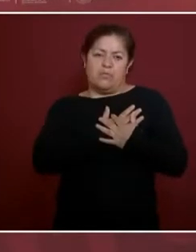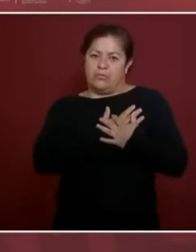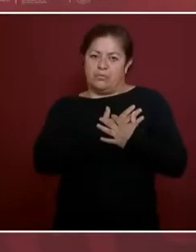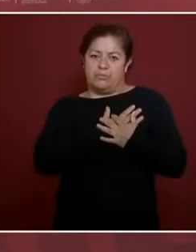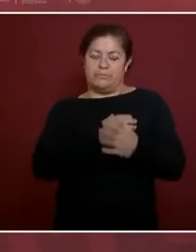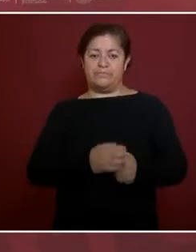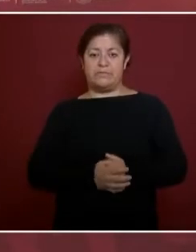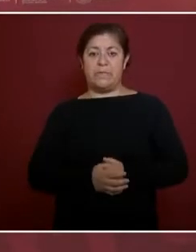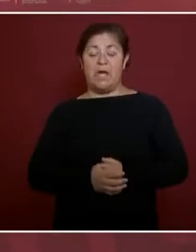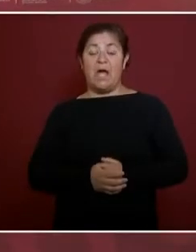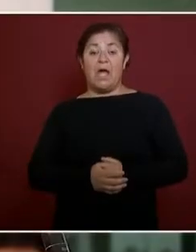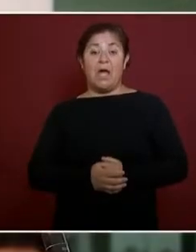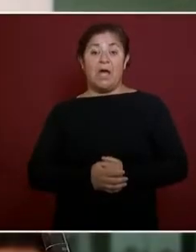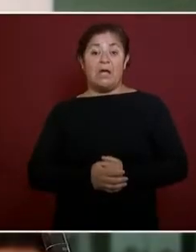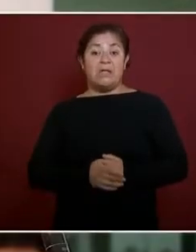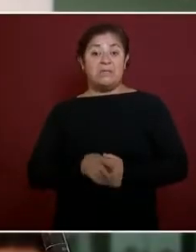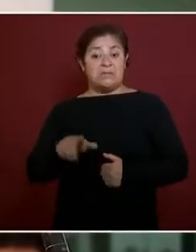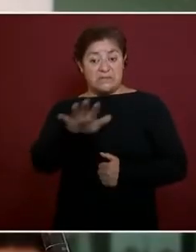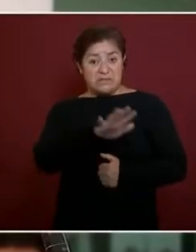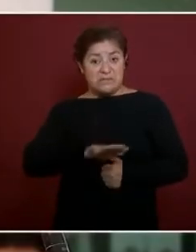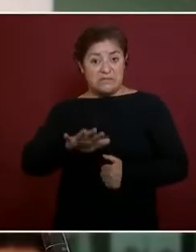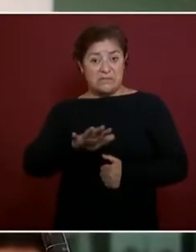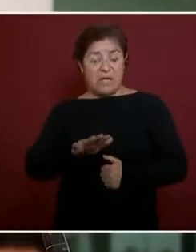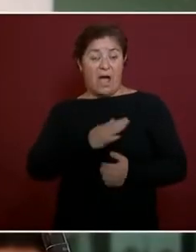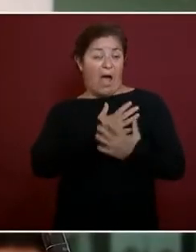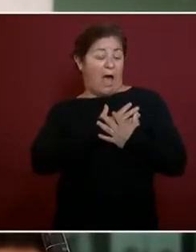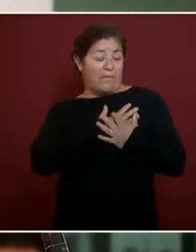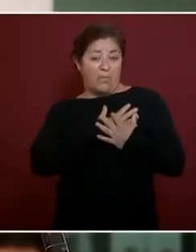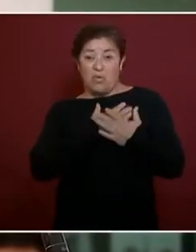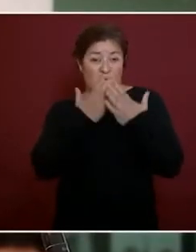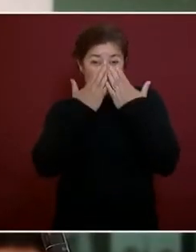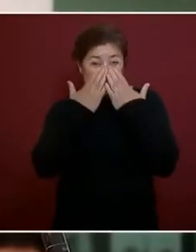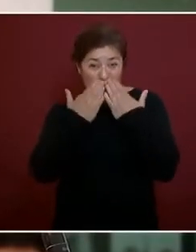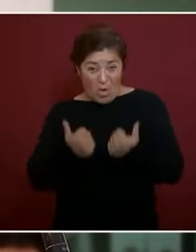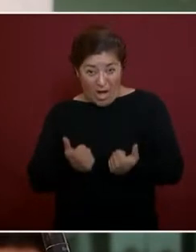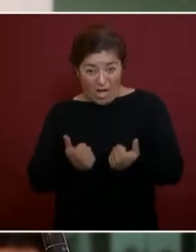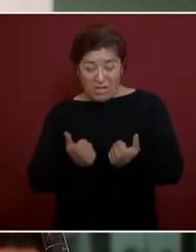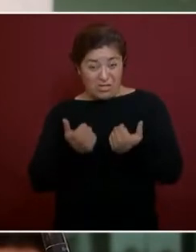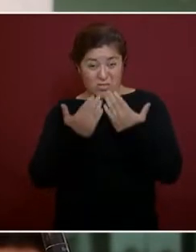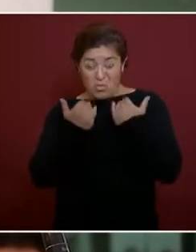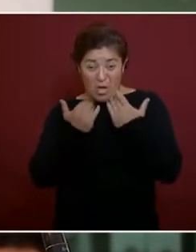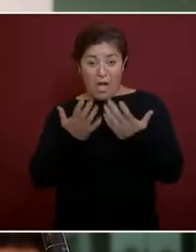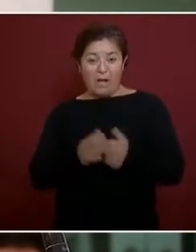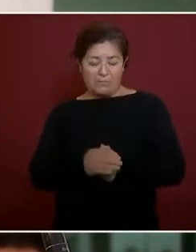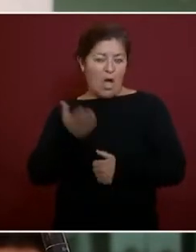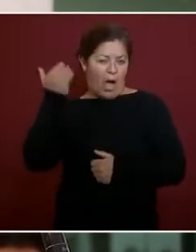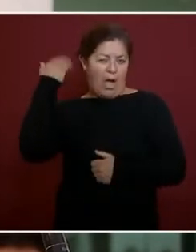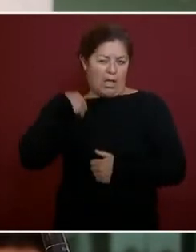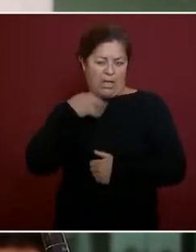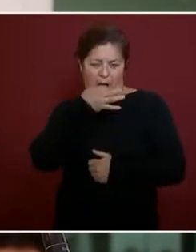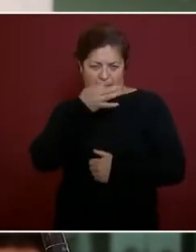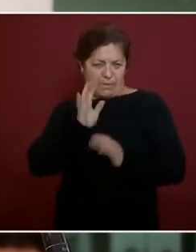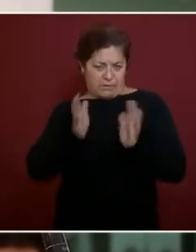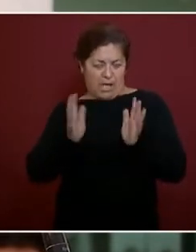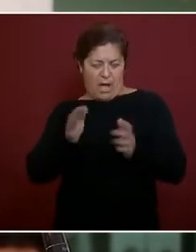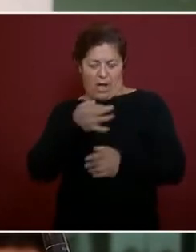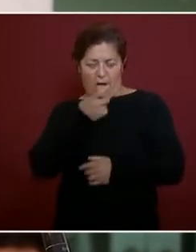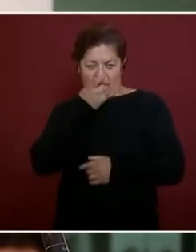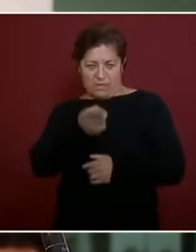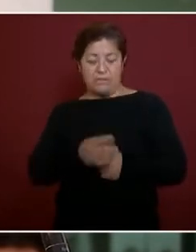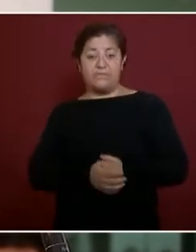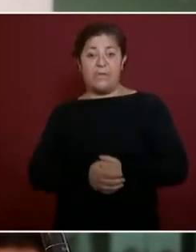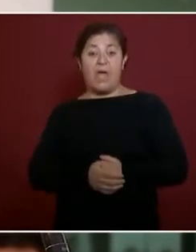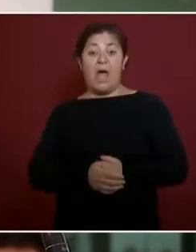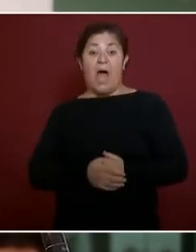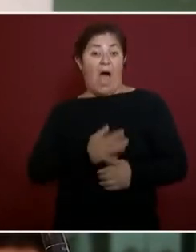Si no se le tiene amor al pueblo, lo he dicho ya en otras ocasiones, no se